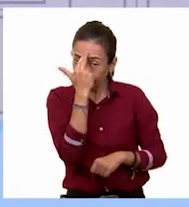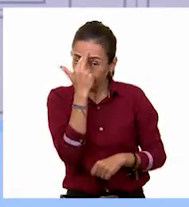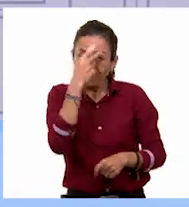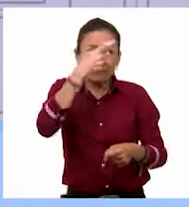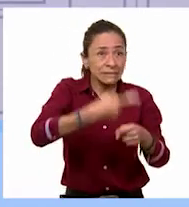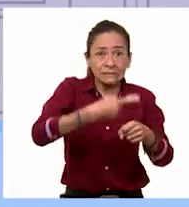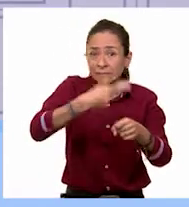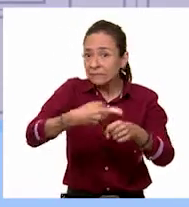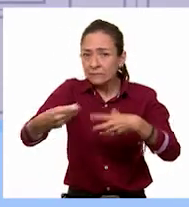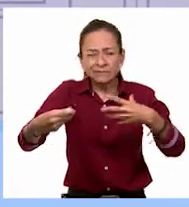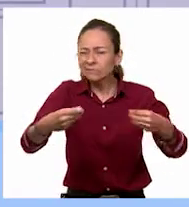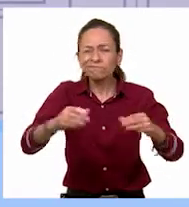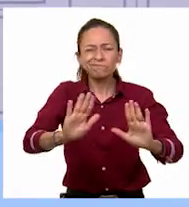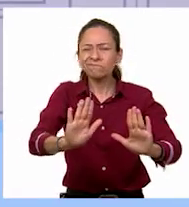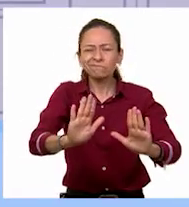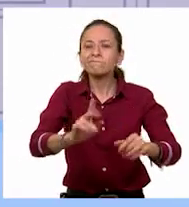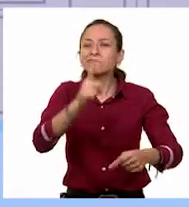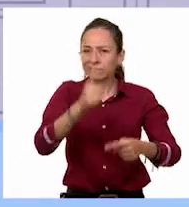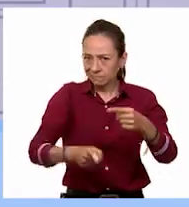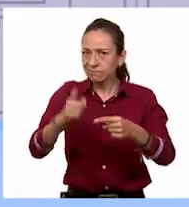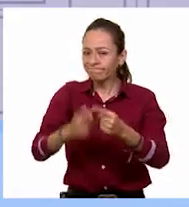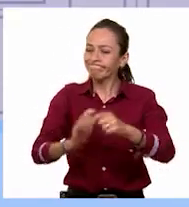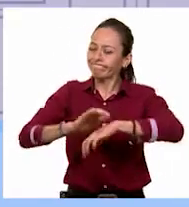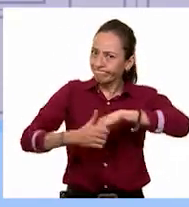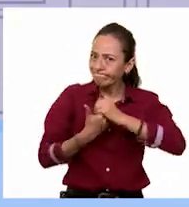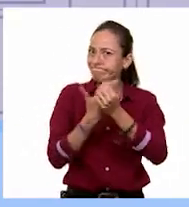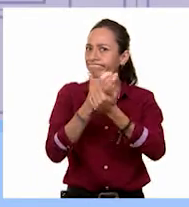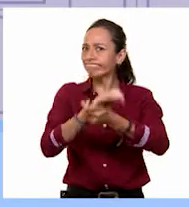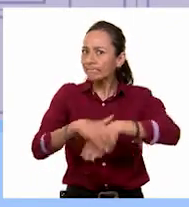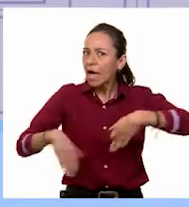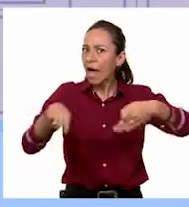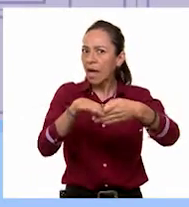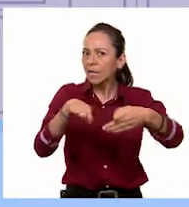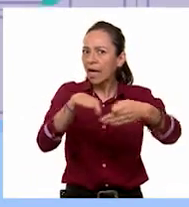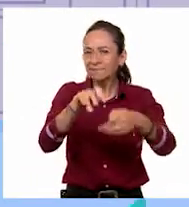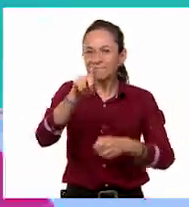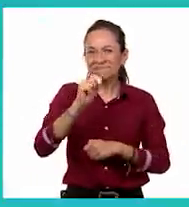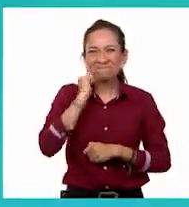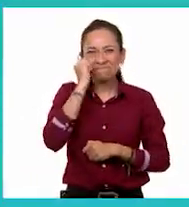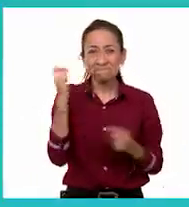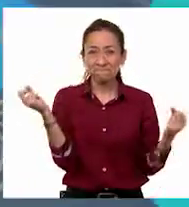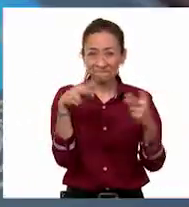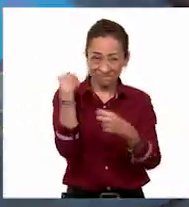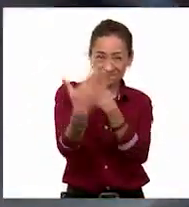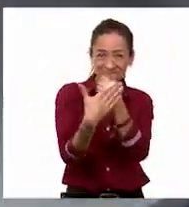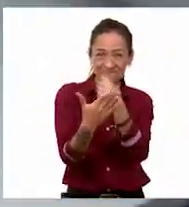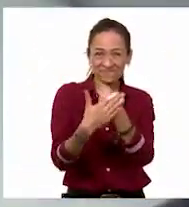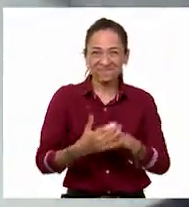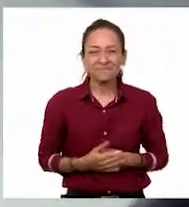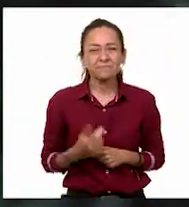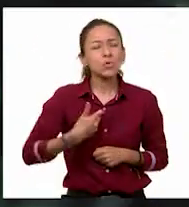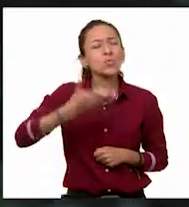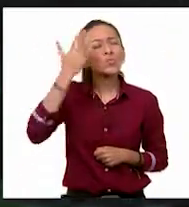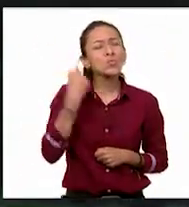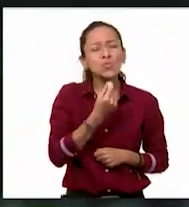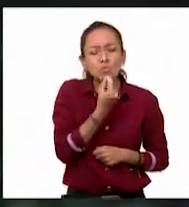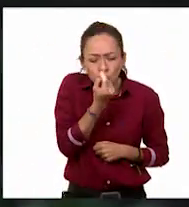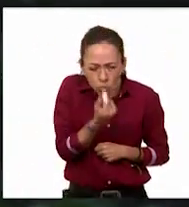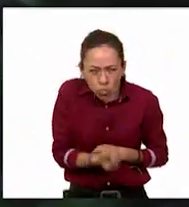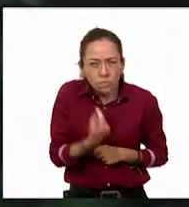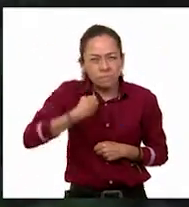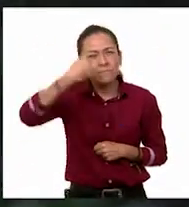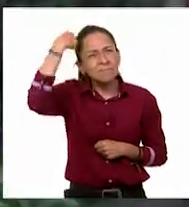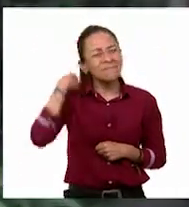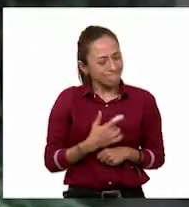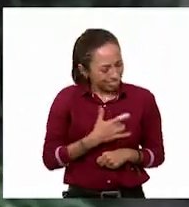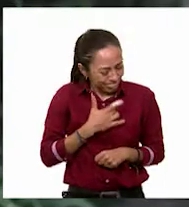importante lavarse las manos frecuentemente con agua y jabón. ¡Hasta la próxima! Cuando era pequeña, sabía que